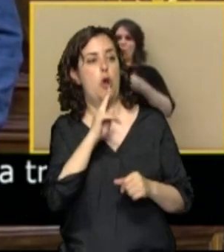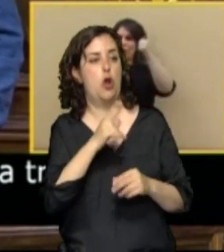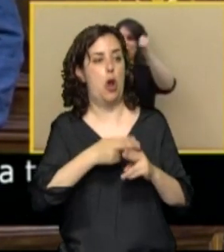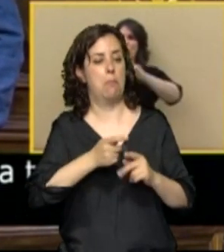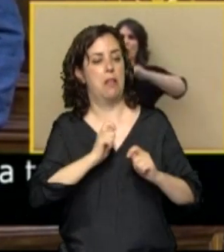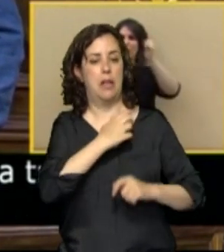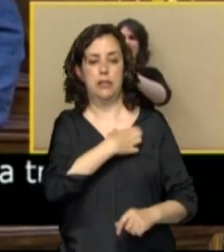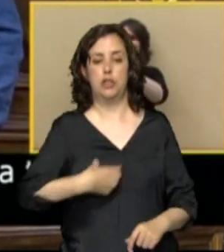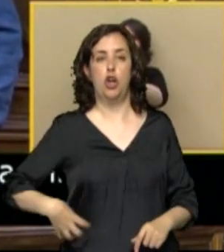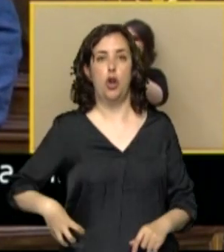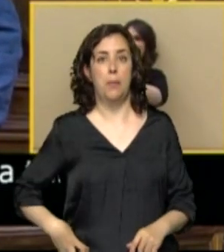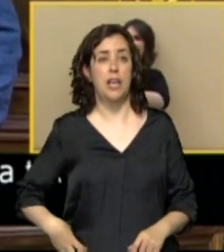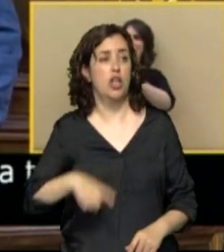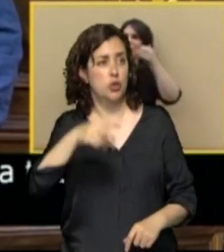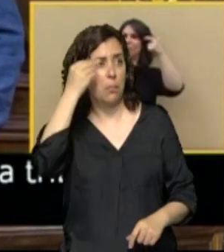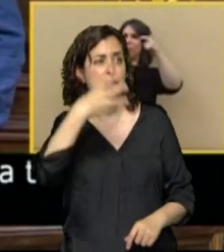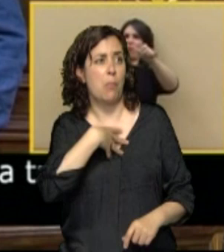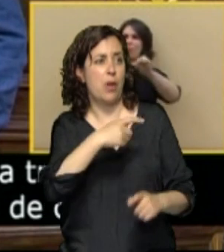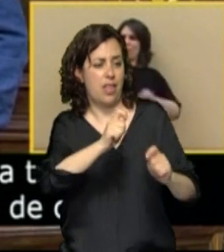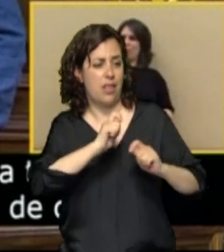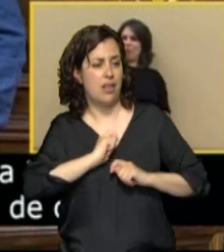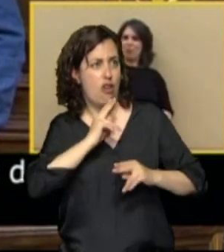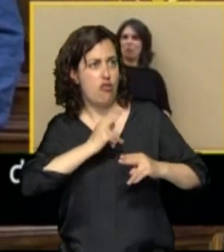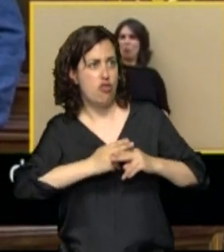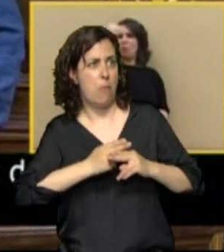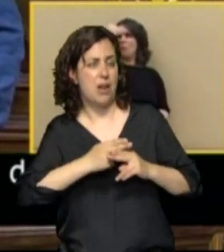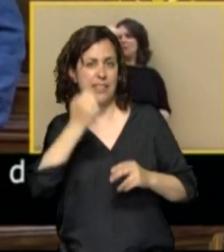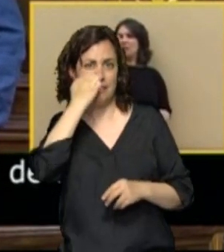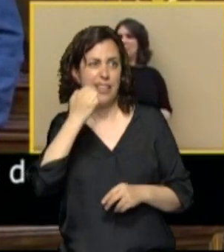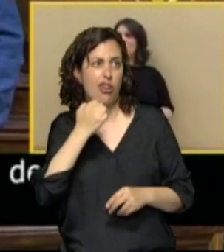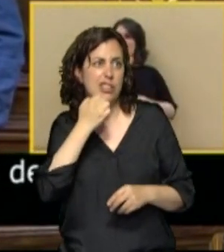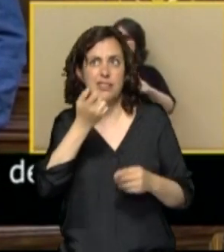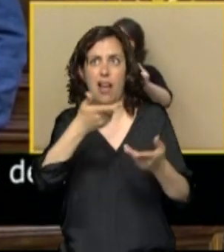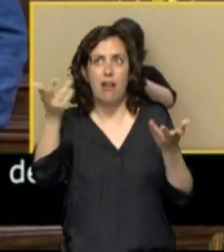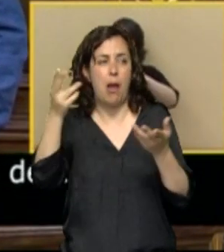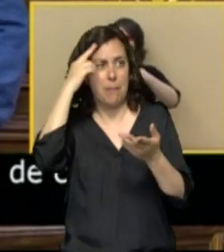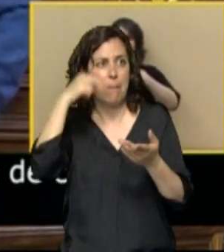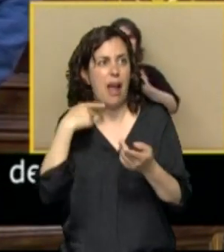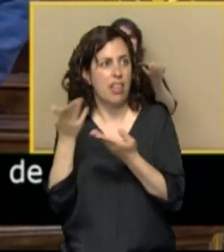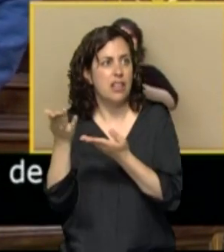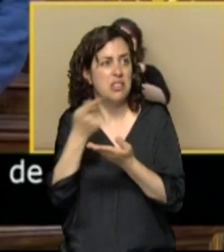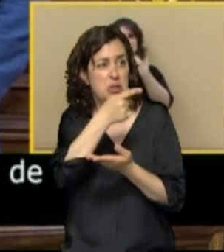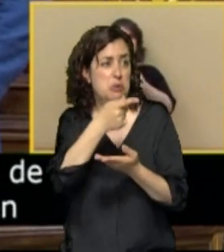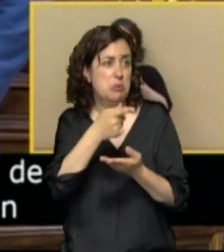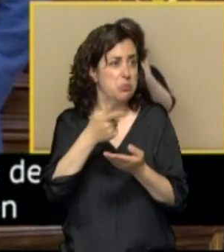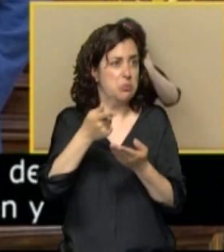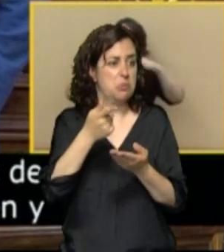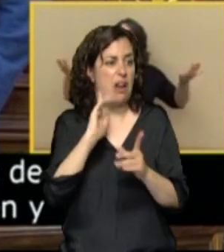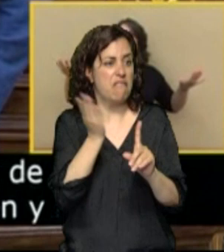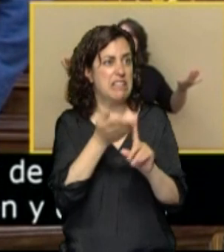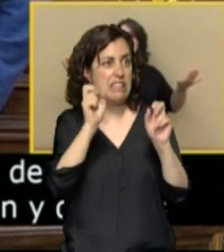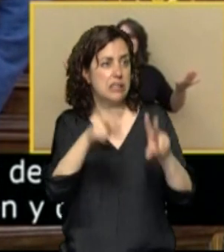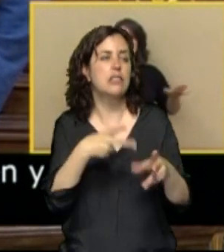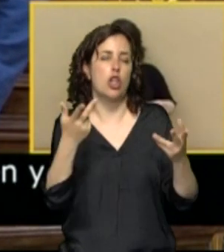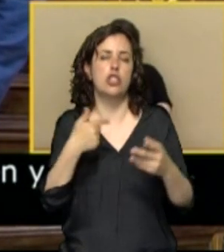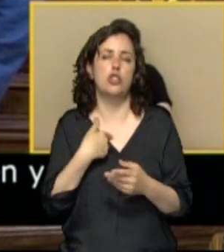con la impunidad de poder llamar terrorista a alguien que le salga gratis. Por lo tanto, invitaré a mi señor